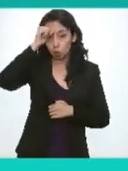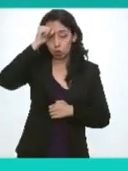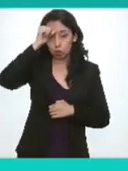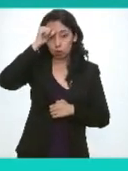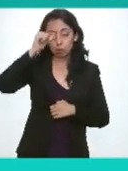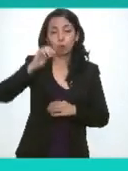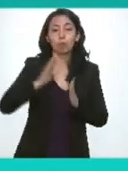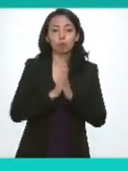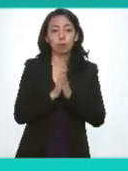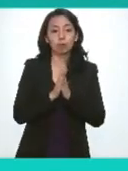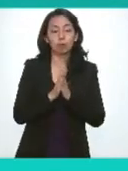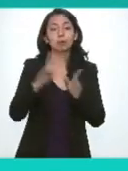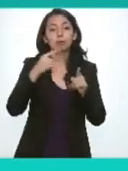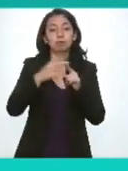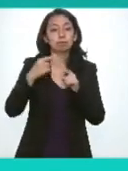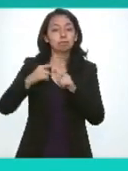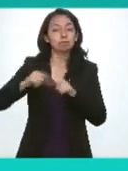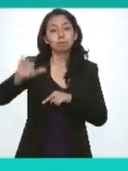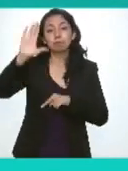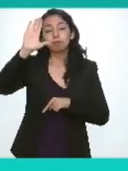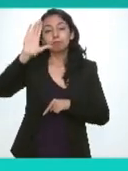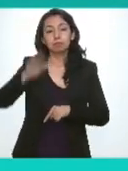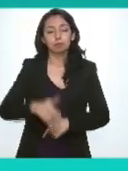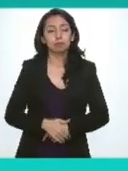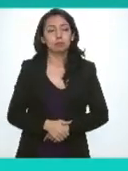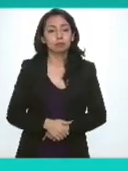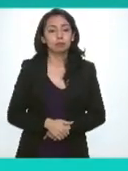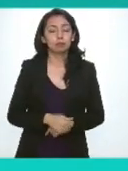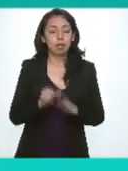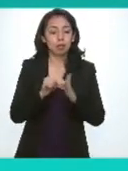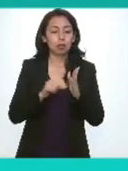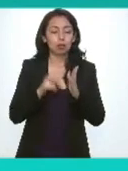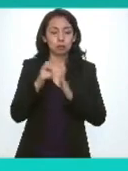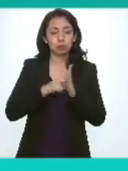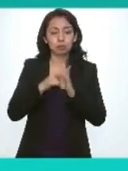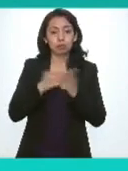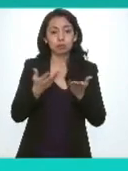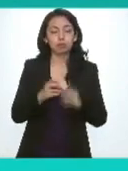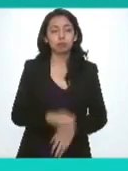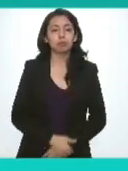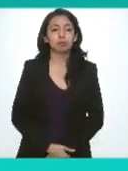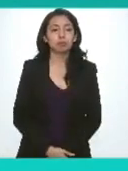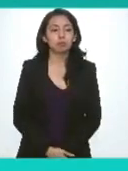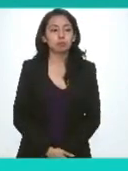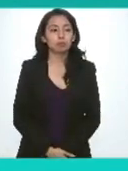a favor de esta reforma a estos artículos para la creación de la receta